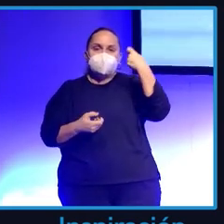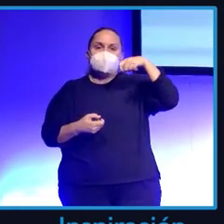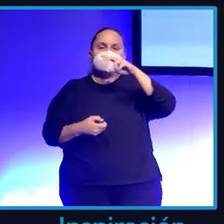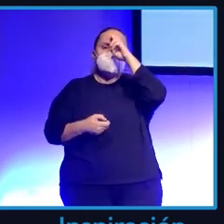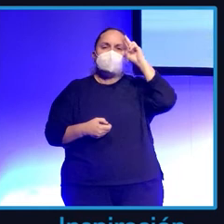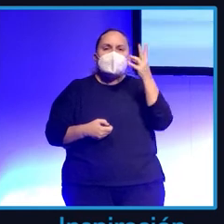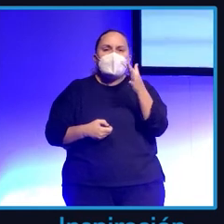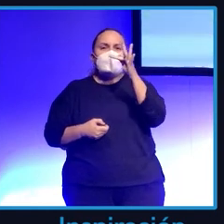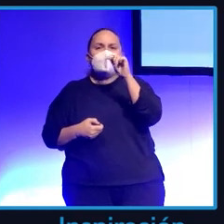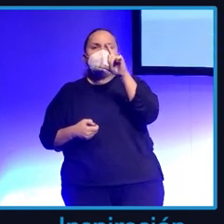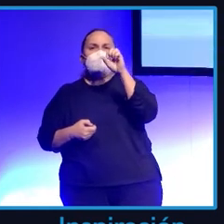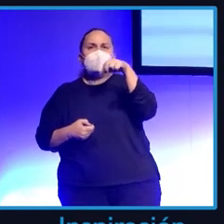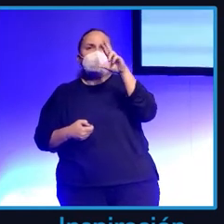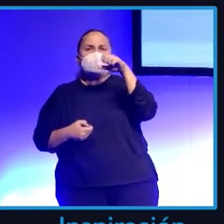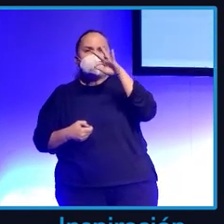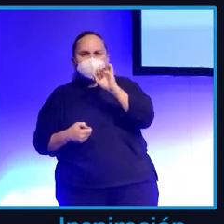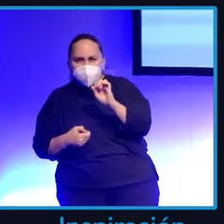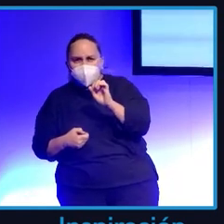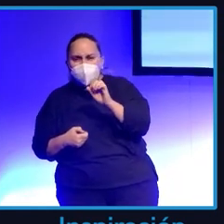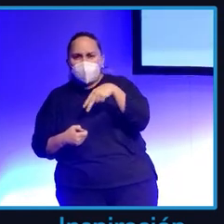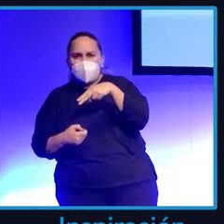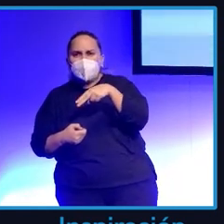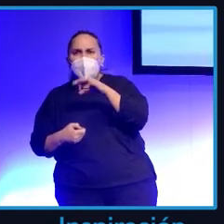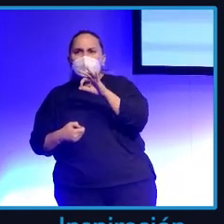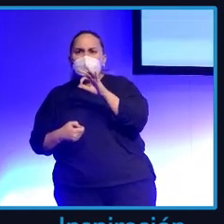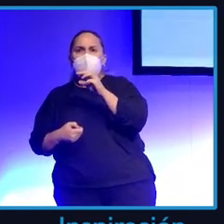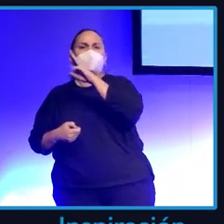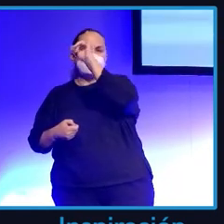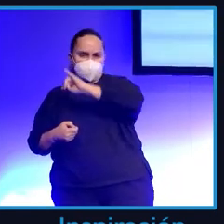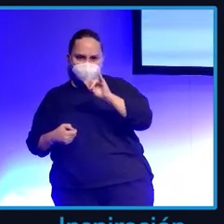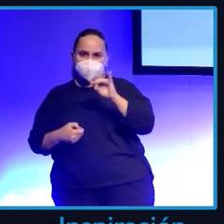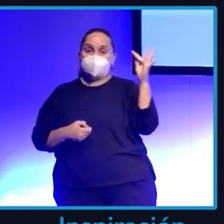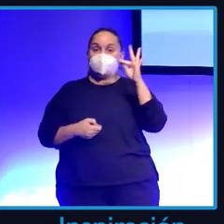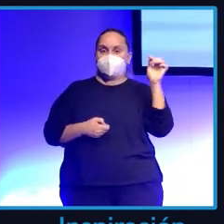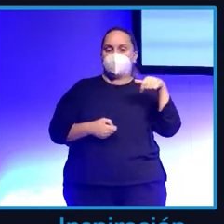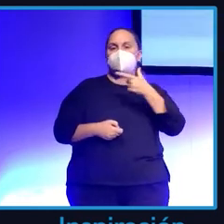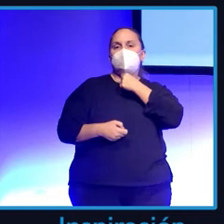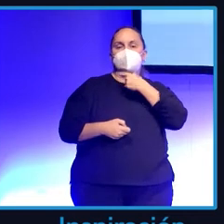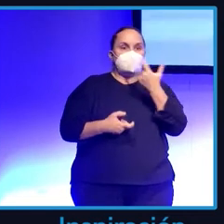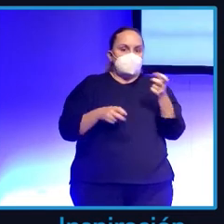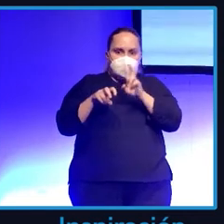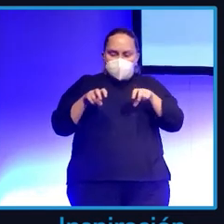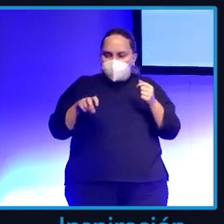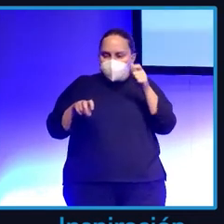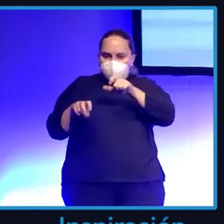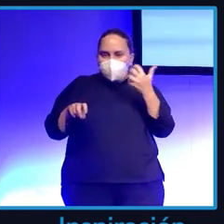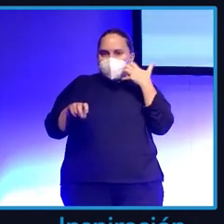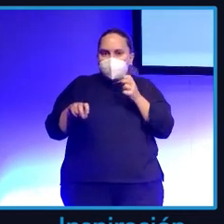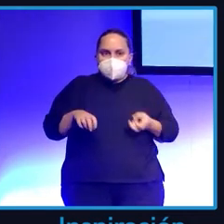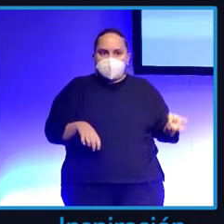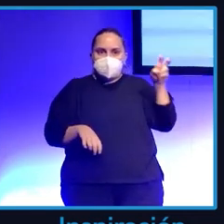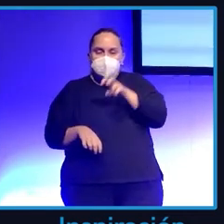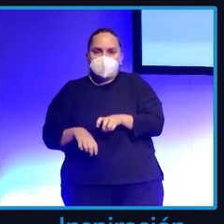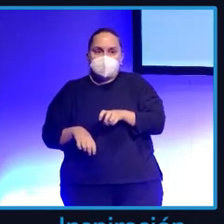Es que siempre me confundo. Fernando Pérez, Fernández es el humorista. Pues entre Pallete, el de Telefónica y Florentino. Y me colocaron a mí en medio,